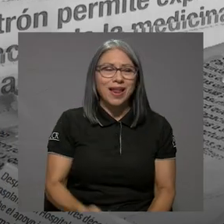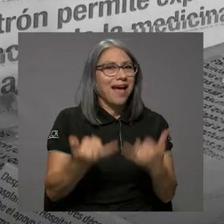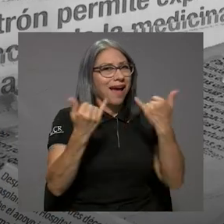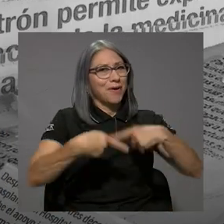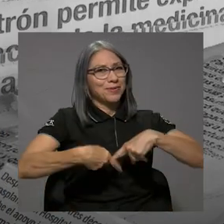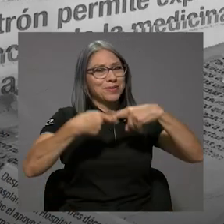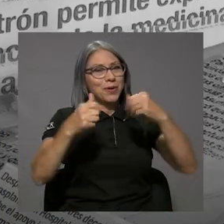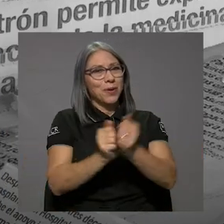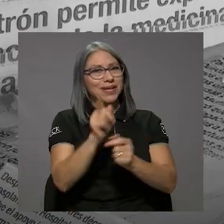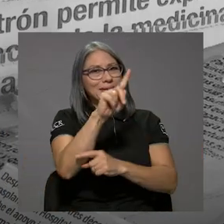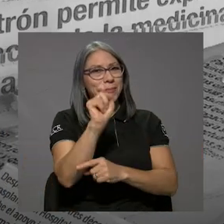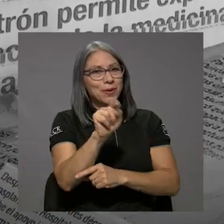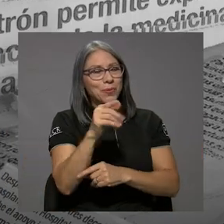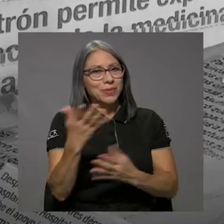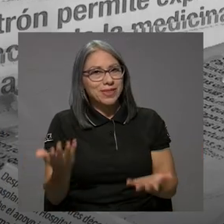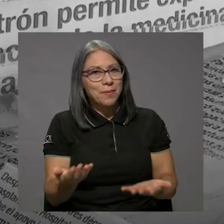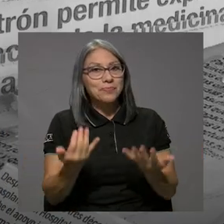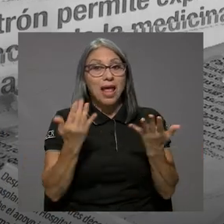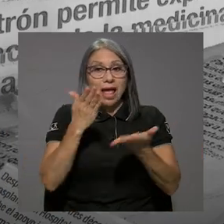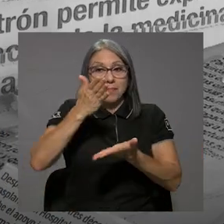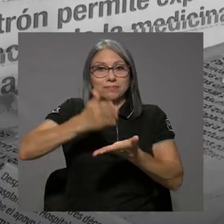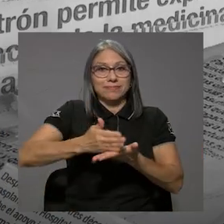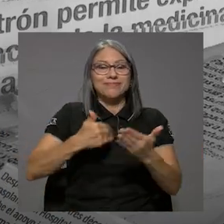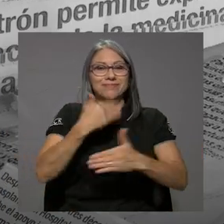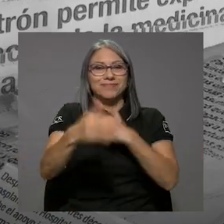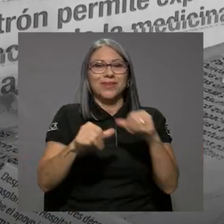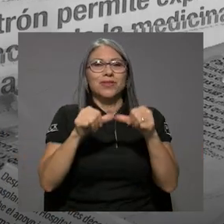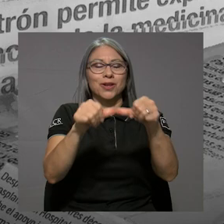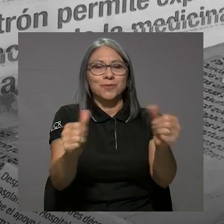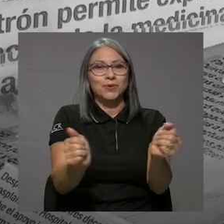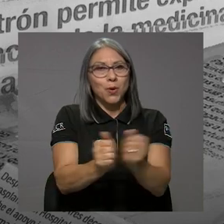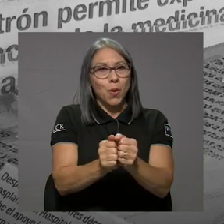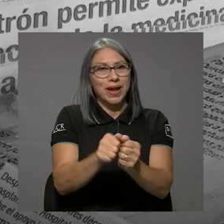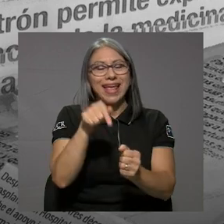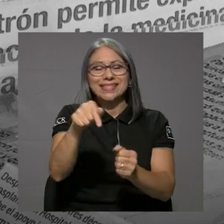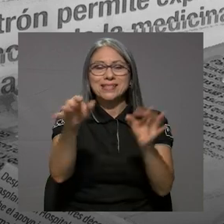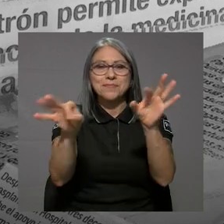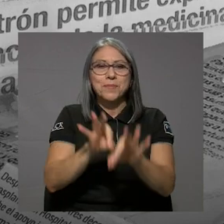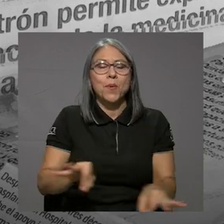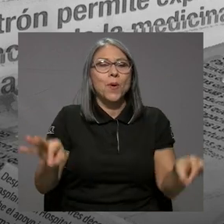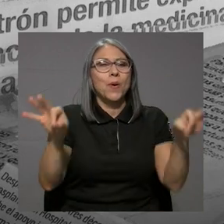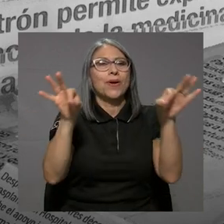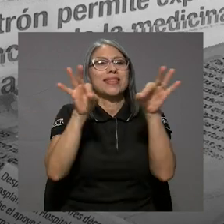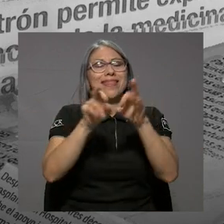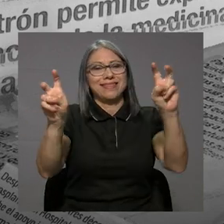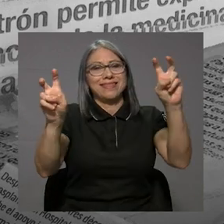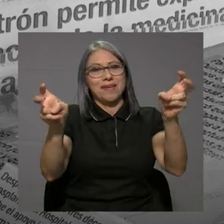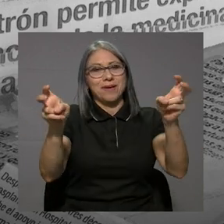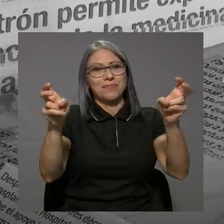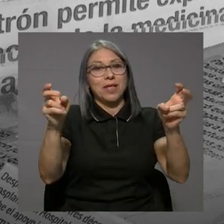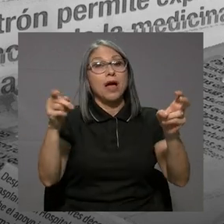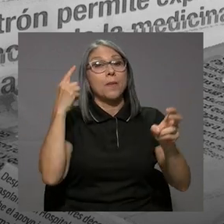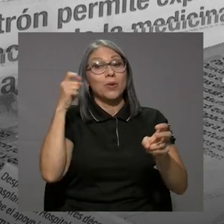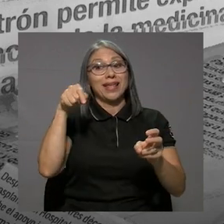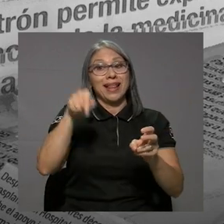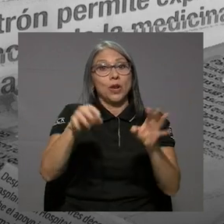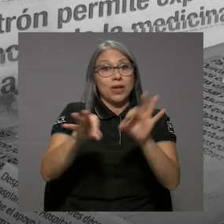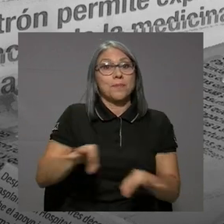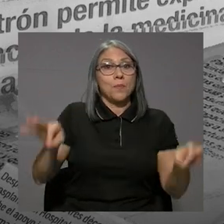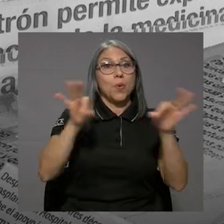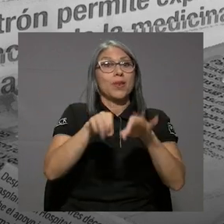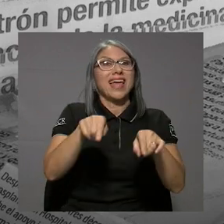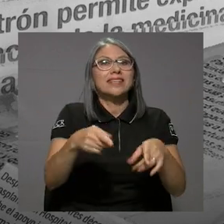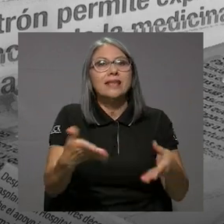pregunta. Vamos a ir a una pausa y enseguida continuamos con este importante tema, porque lo que